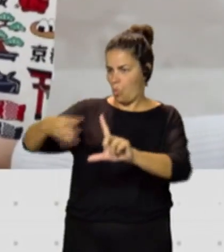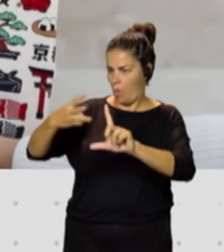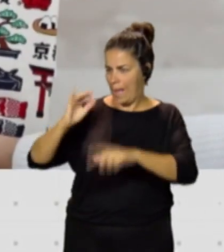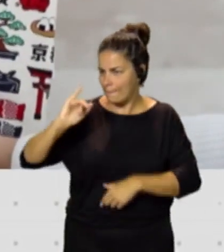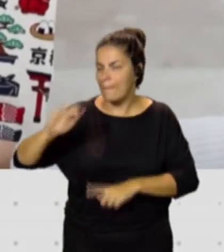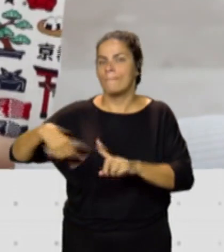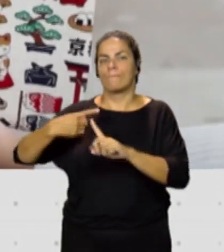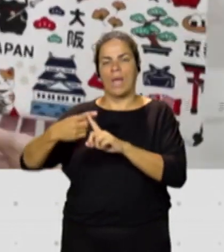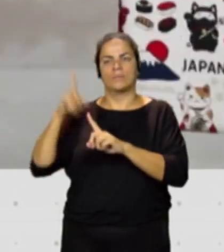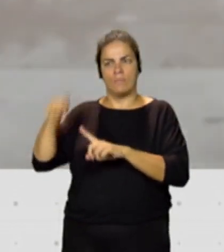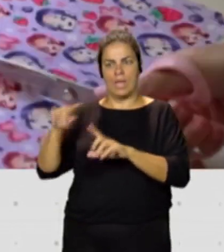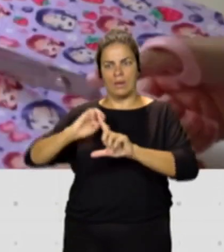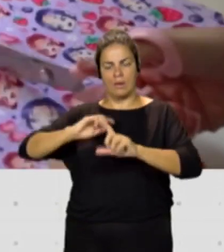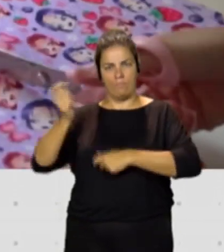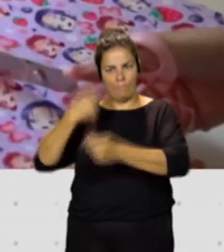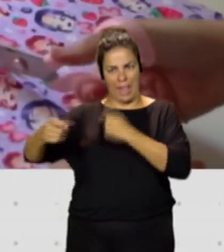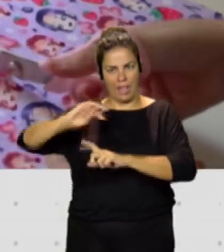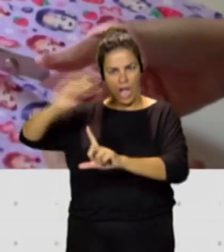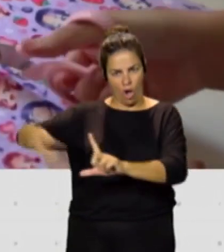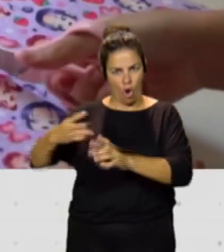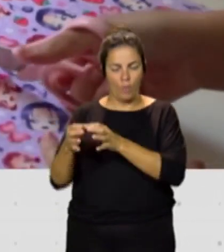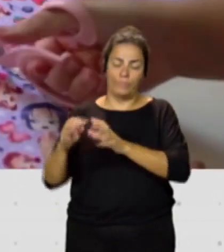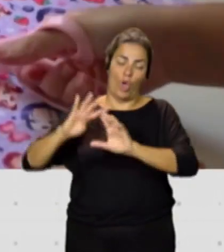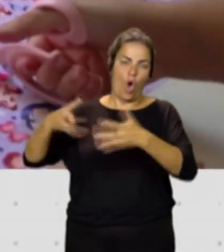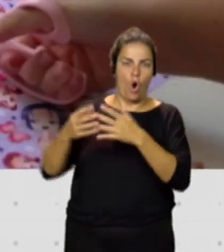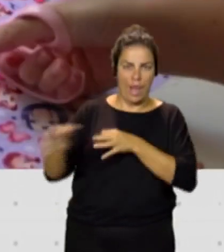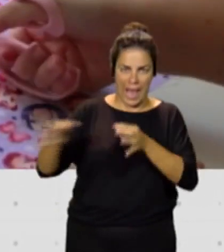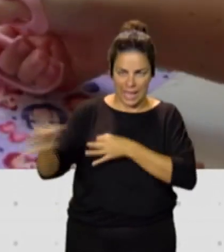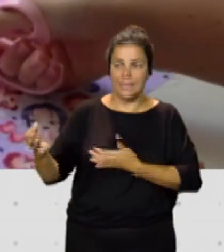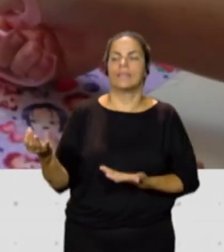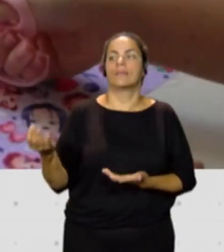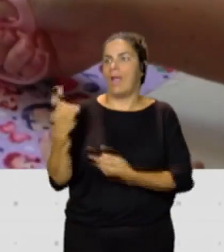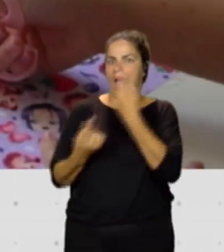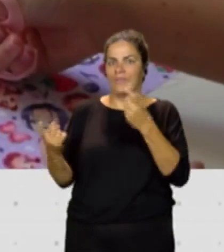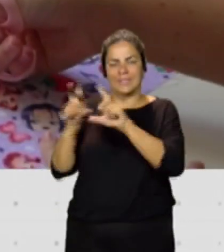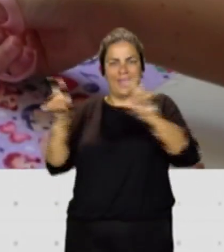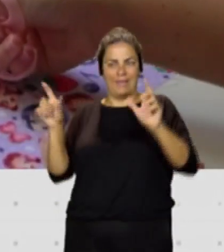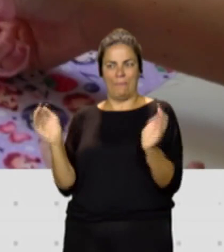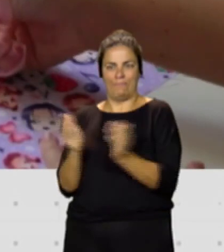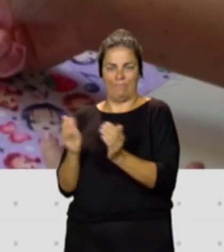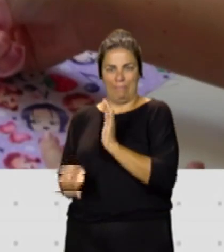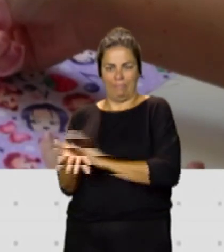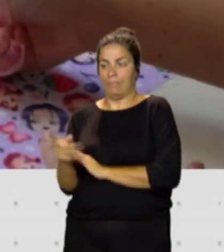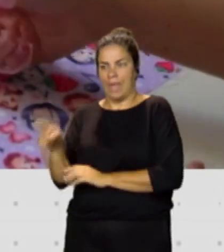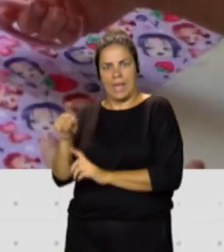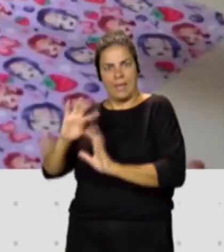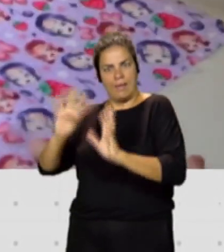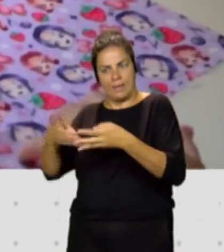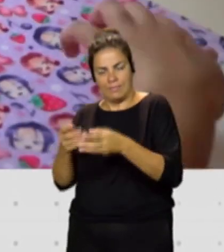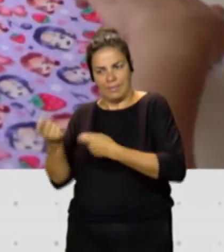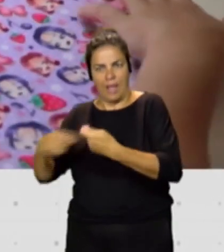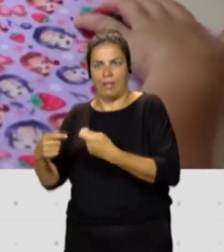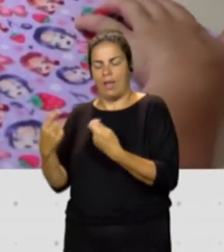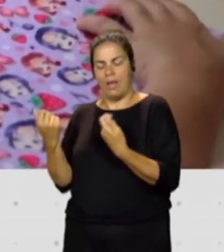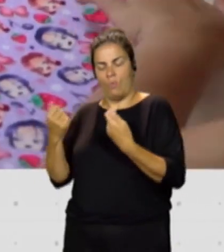y también tienes venta online. Exacto. Que no muchas veces los pequeños emprendedores pueden también asumir esa parte. Exacto, tiendas online que tú